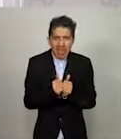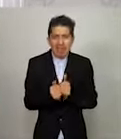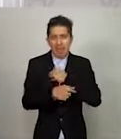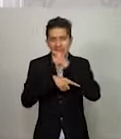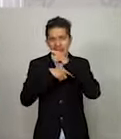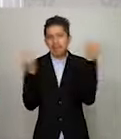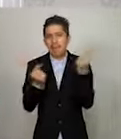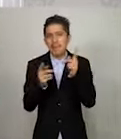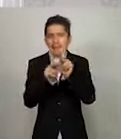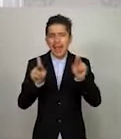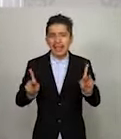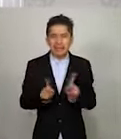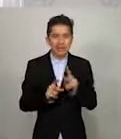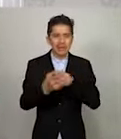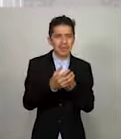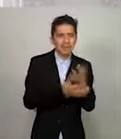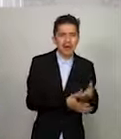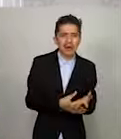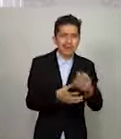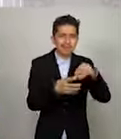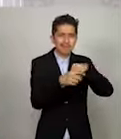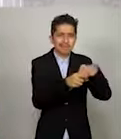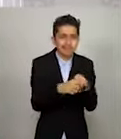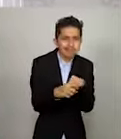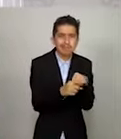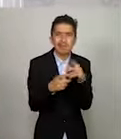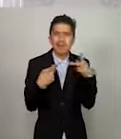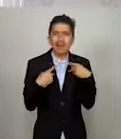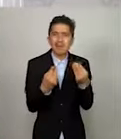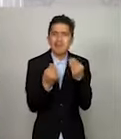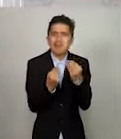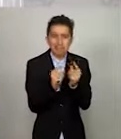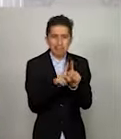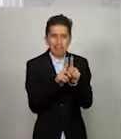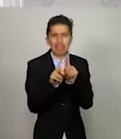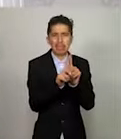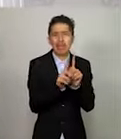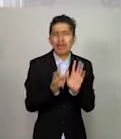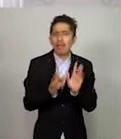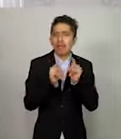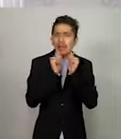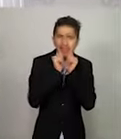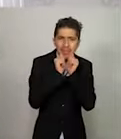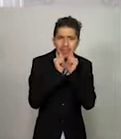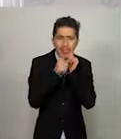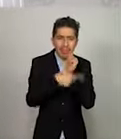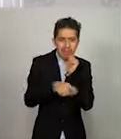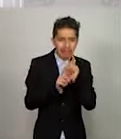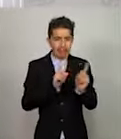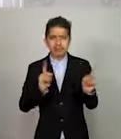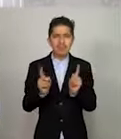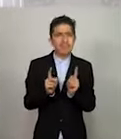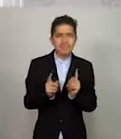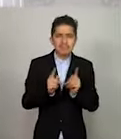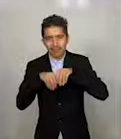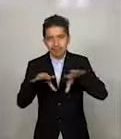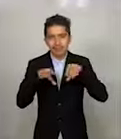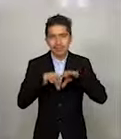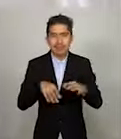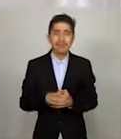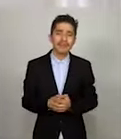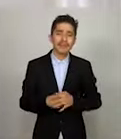pública y se juntan, se amontonan, se aglomeran las personas sin las medidas correspondientes.